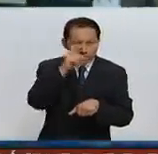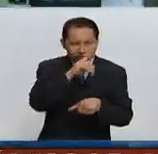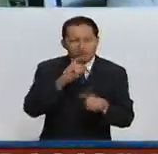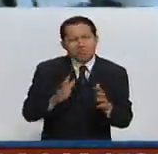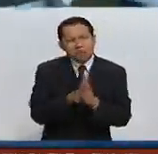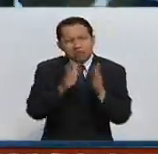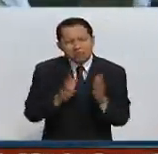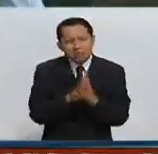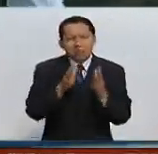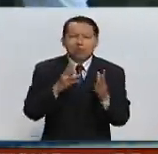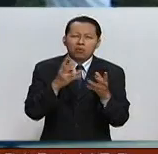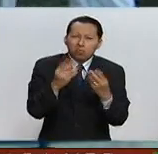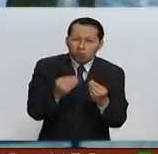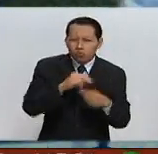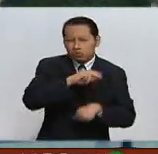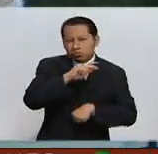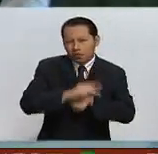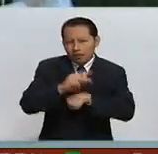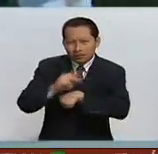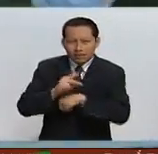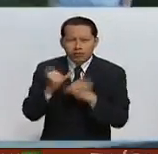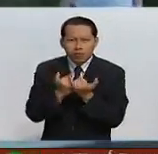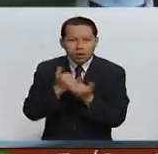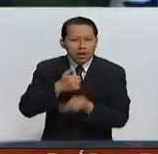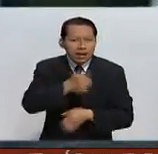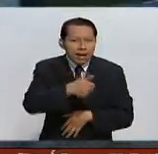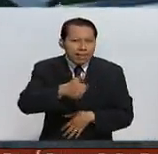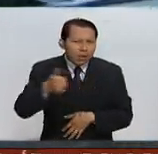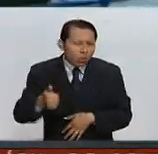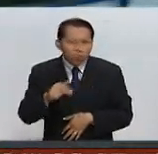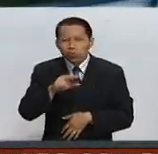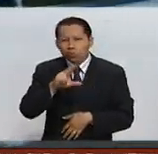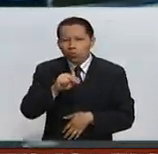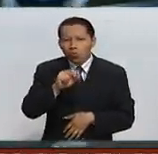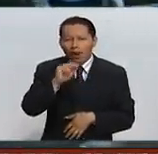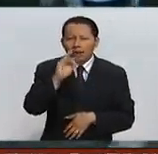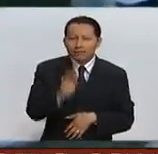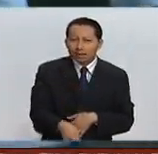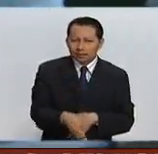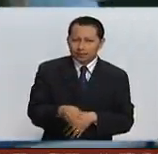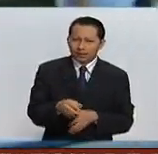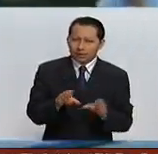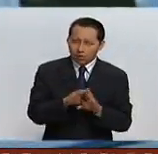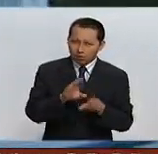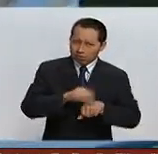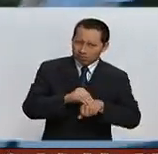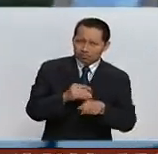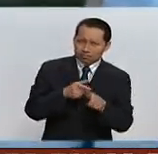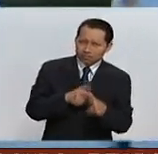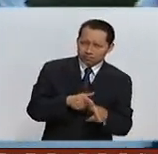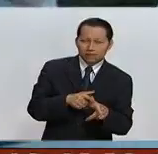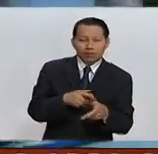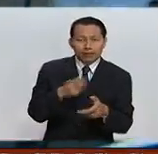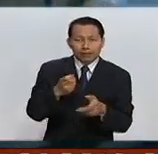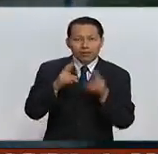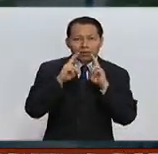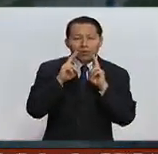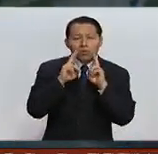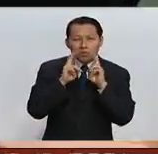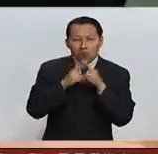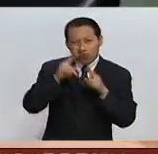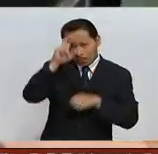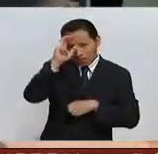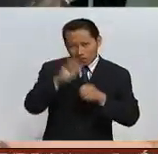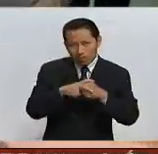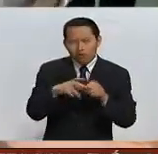participan muchos estados, y en donde cada uno de ellos no quiere ceder, y precisamente la Unión Europea es eso, ceder en pro